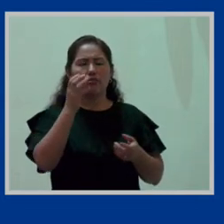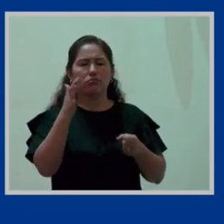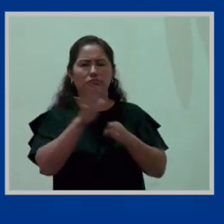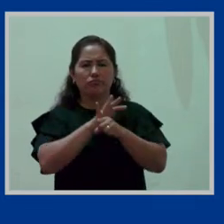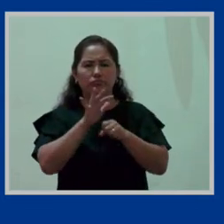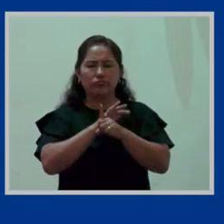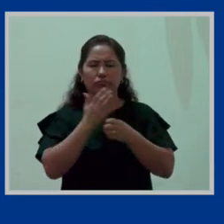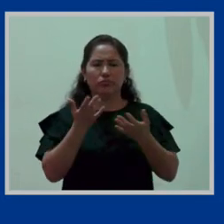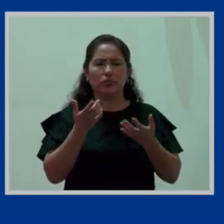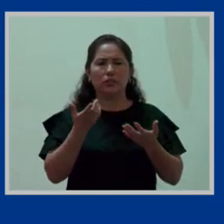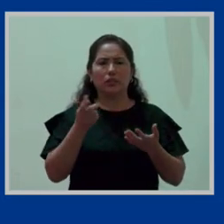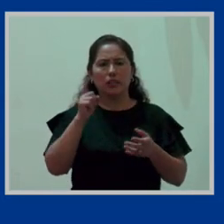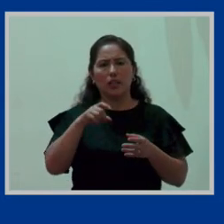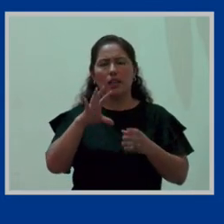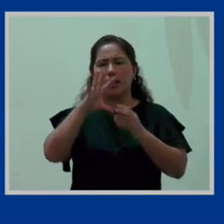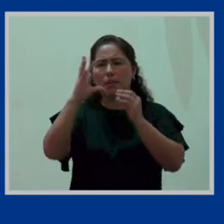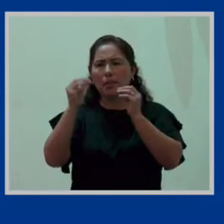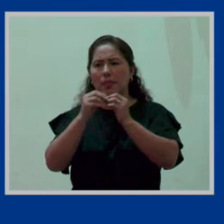lactario